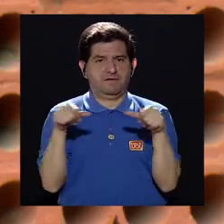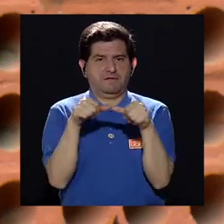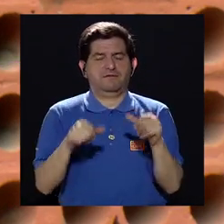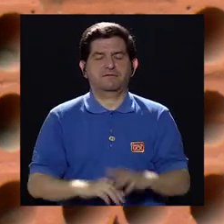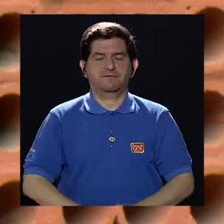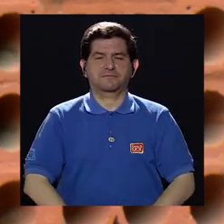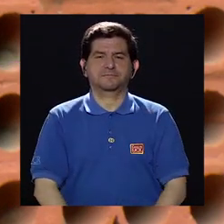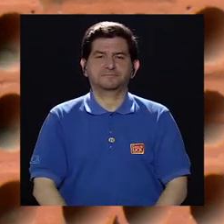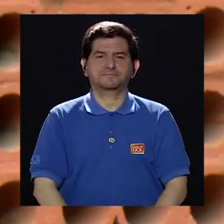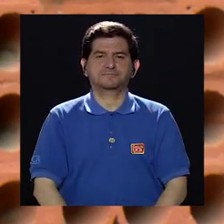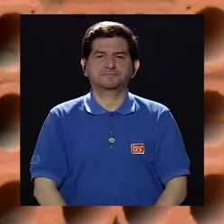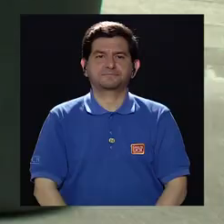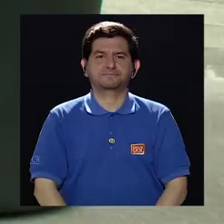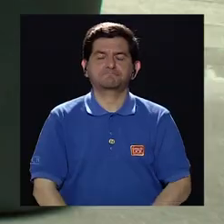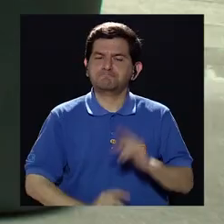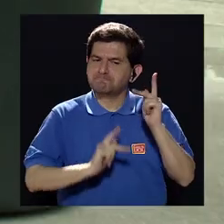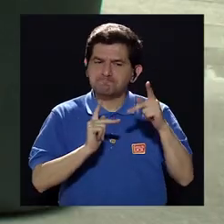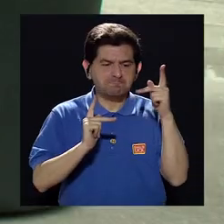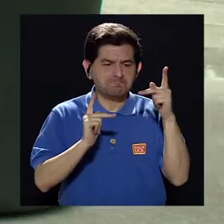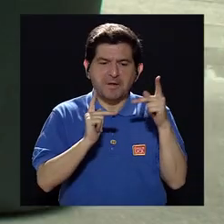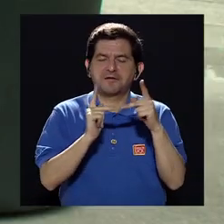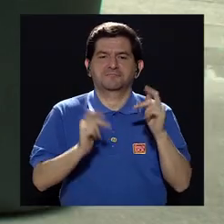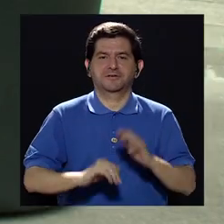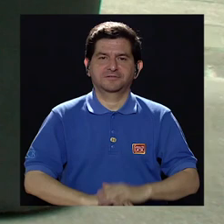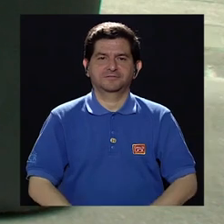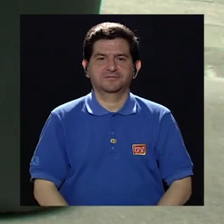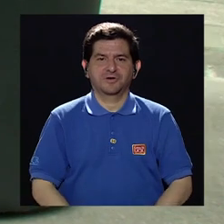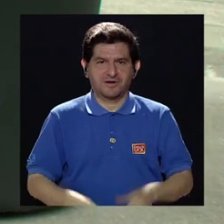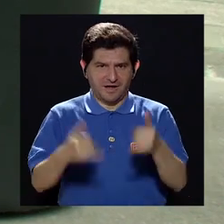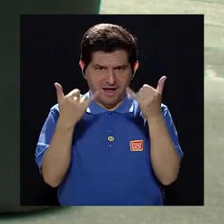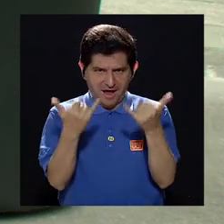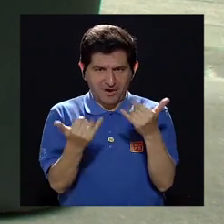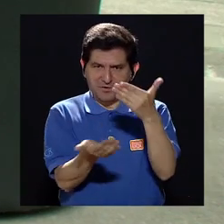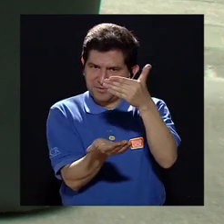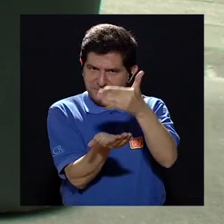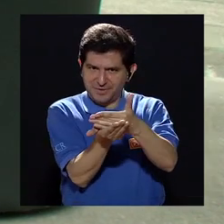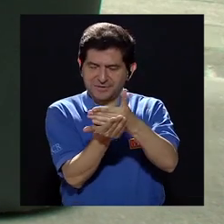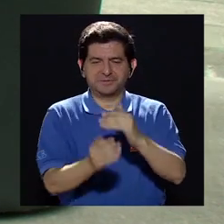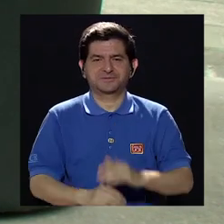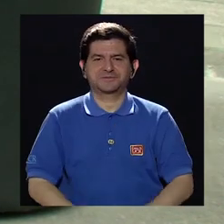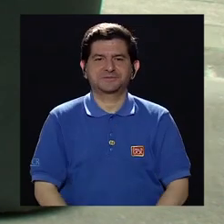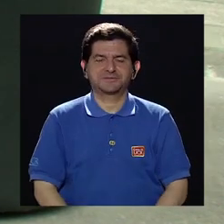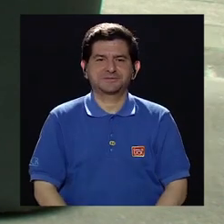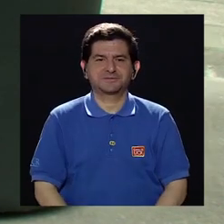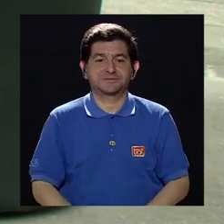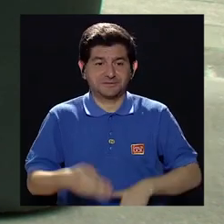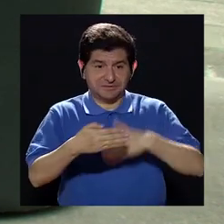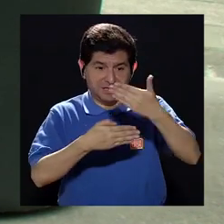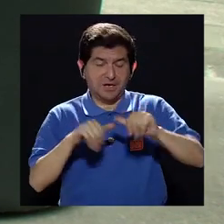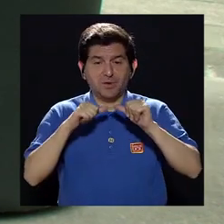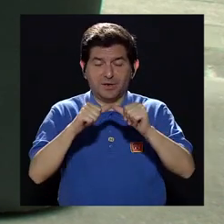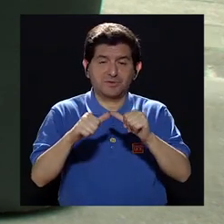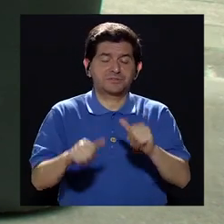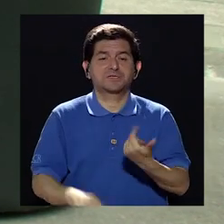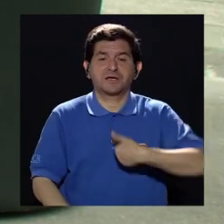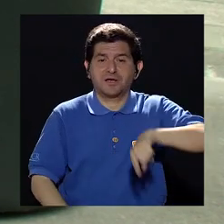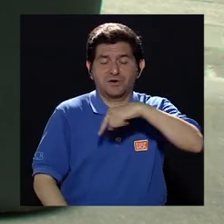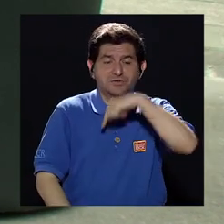con el maquillaje. Perfecto. Vamos a hacer una siguiente pausa para continuar